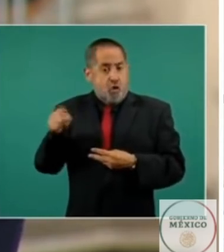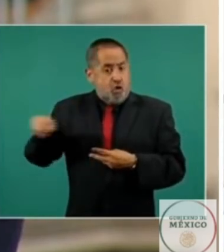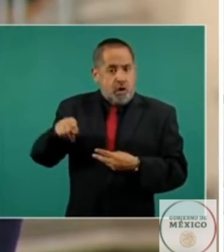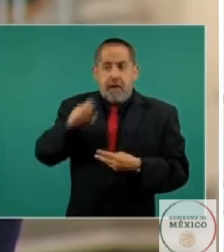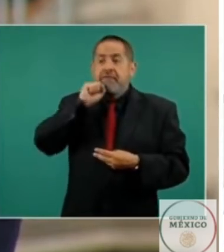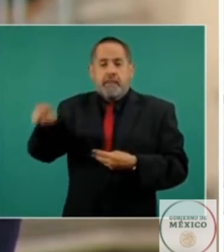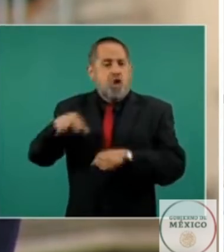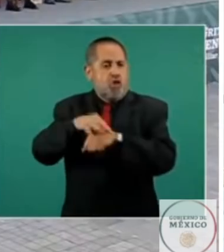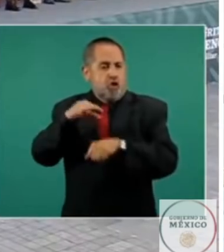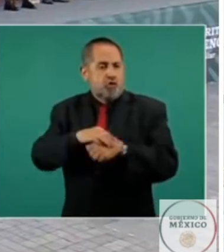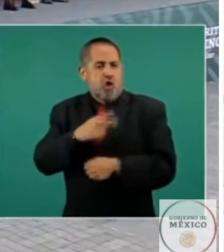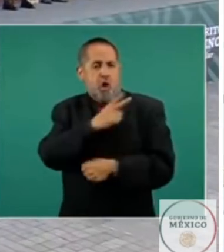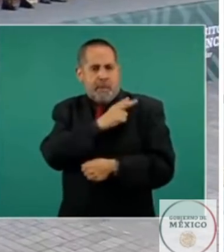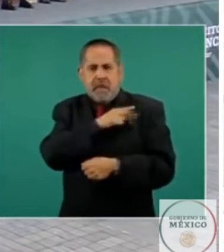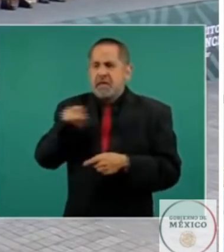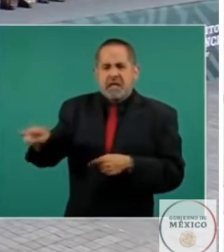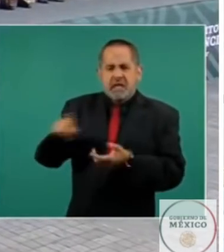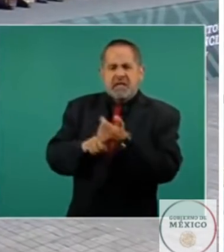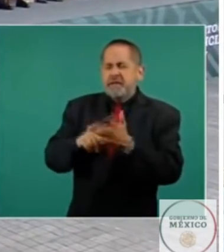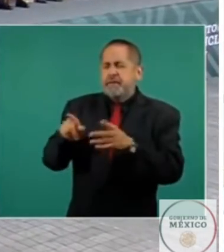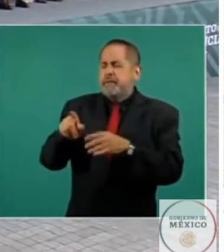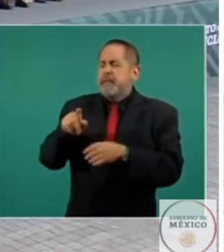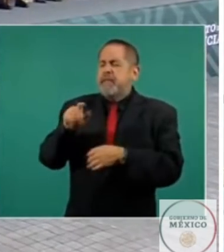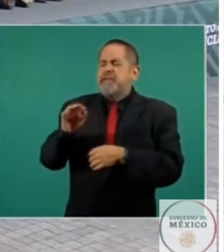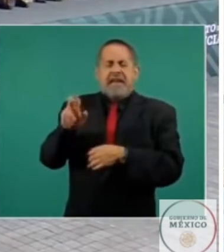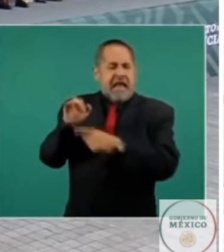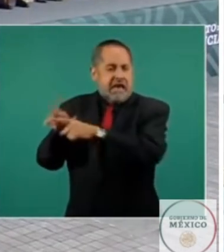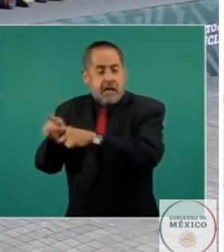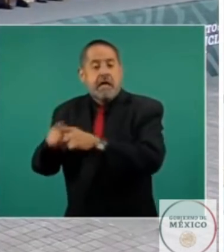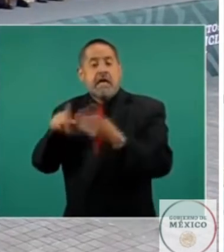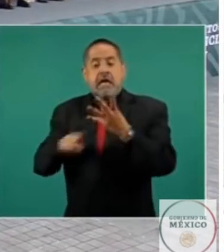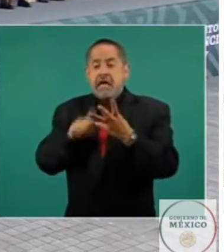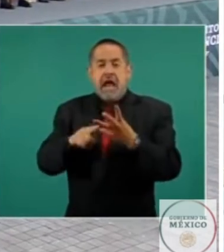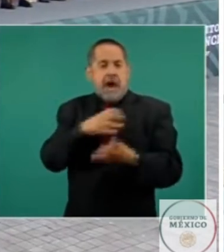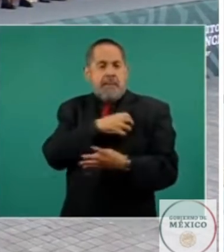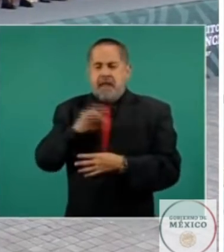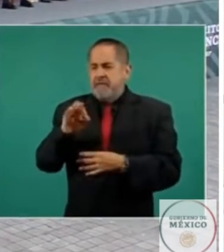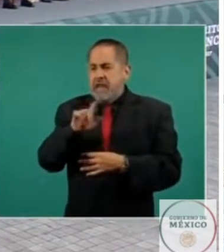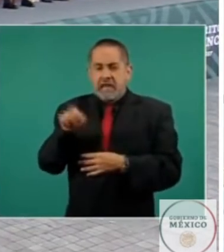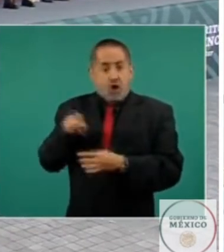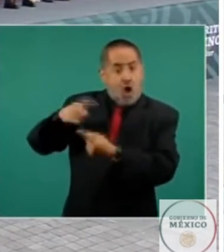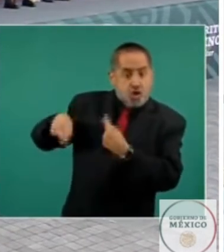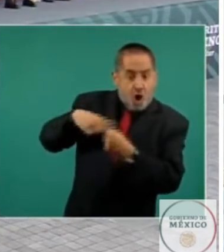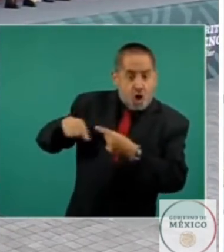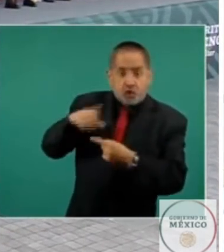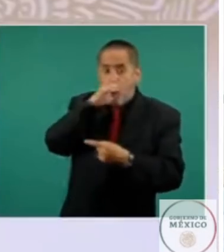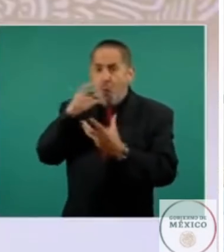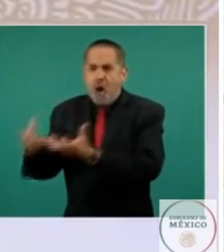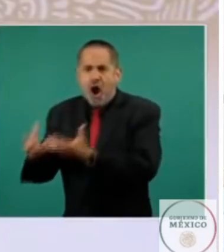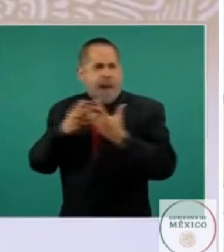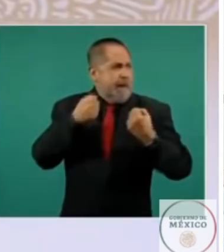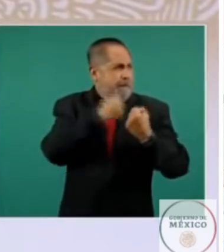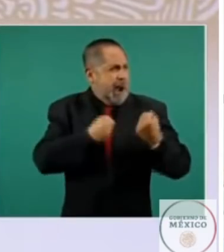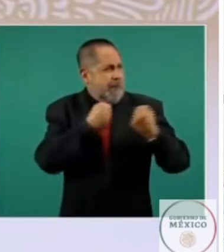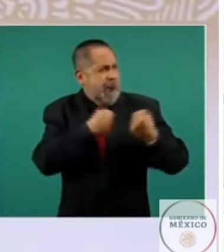médico comandante Rafael Arrelaos Jiménez Ferrer y el capitán Félix Aguirre. Todos regresarían a Cuba al